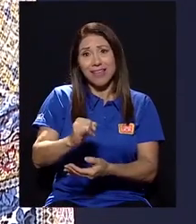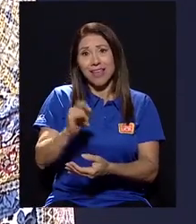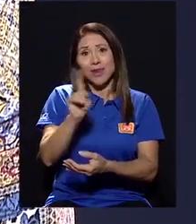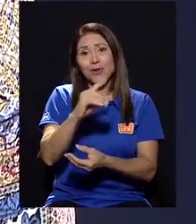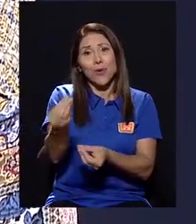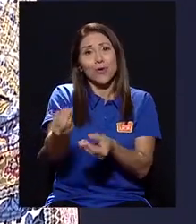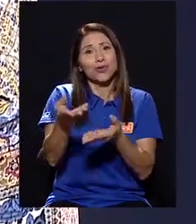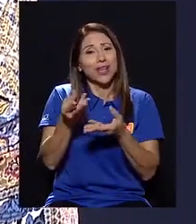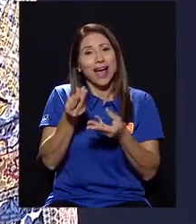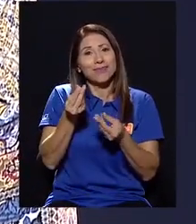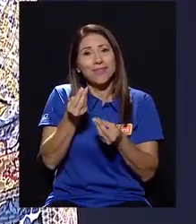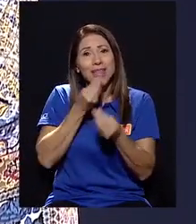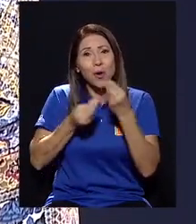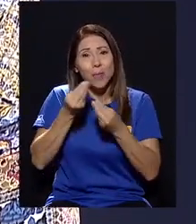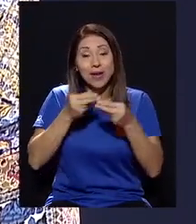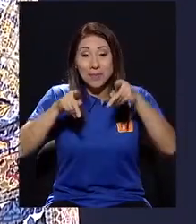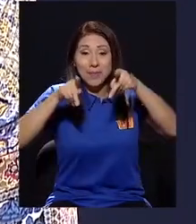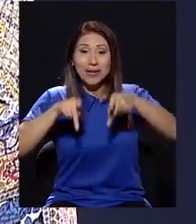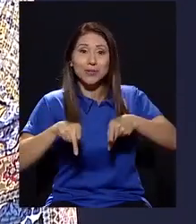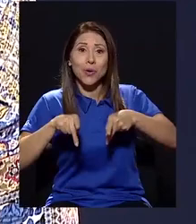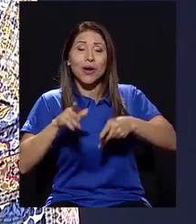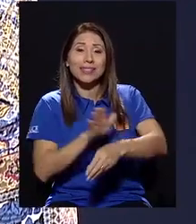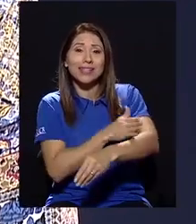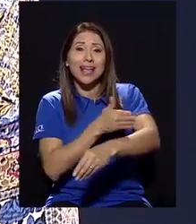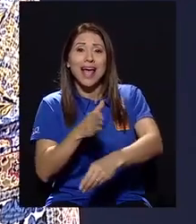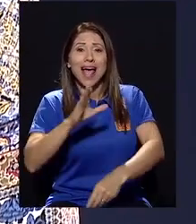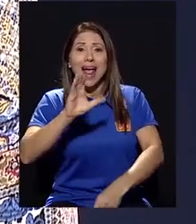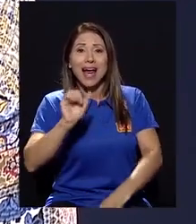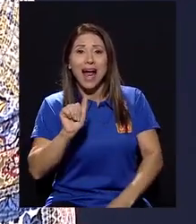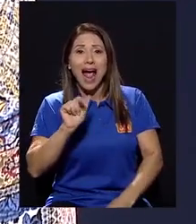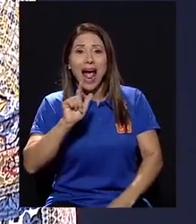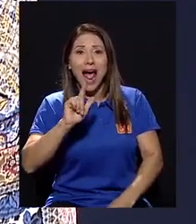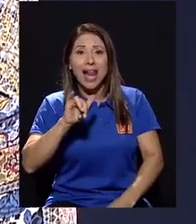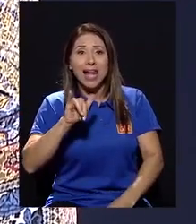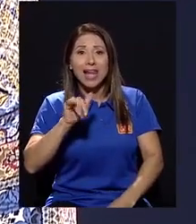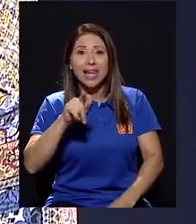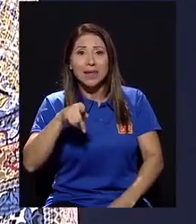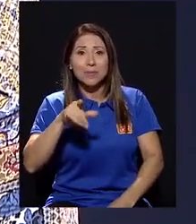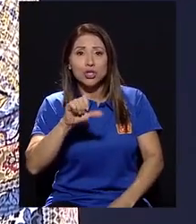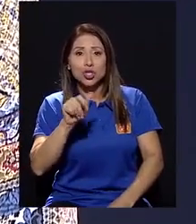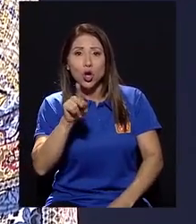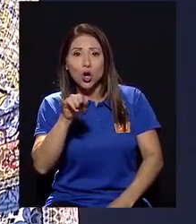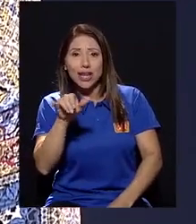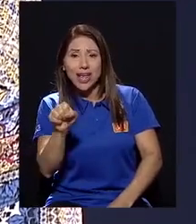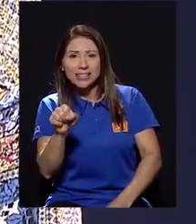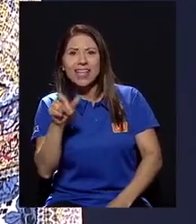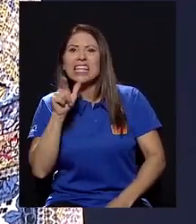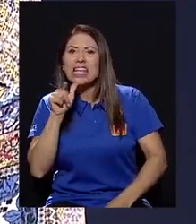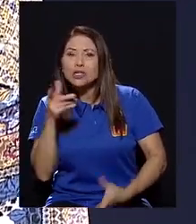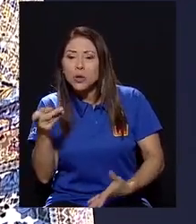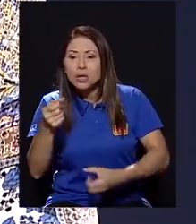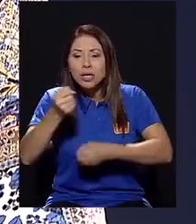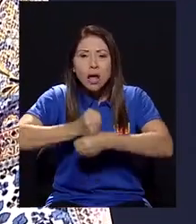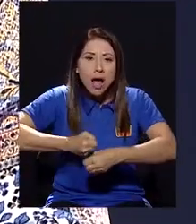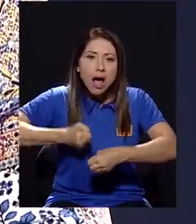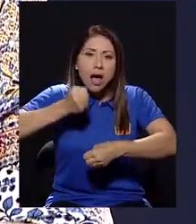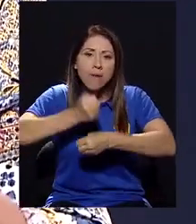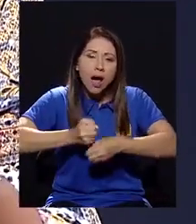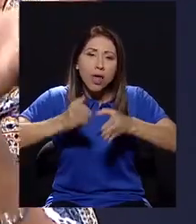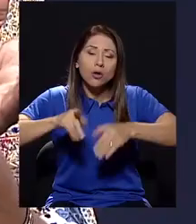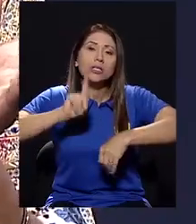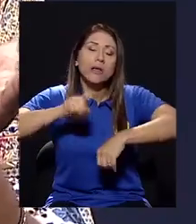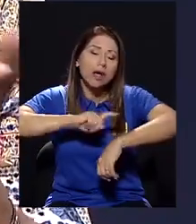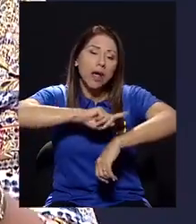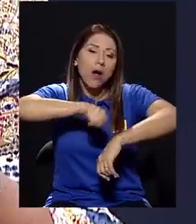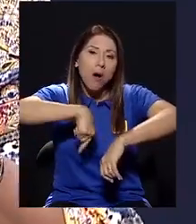definitivo. Nuestros calipsonias son maestros de obras, son carpinteros, son trabajadores que tienen que estar horas de